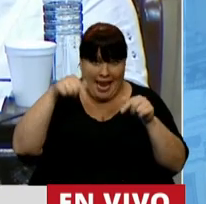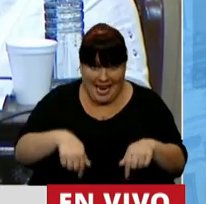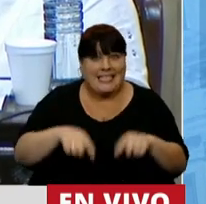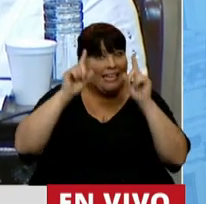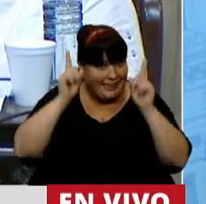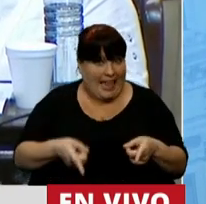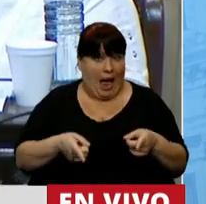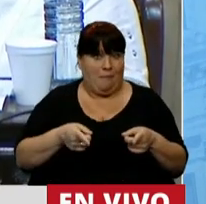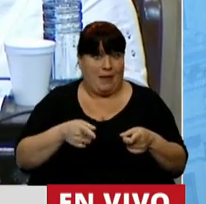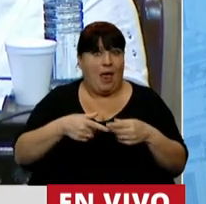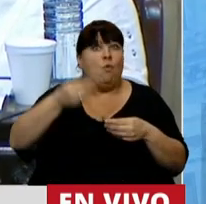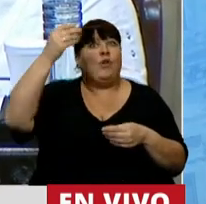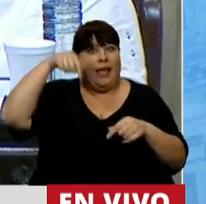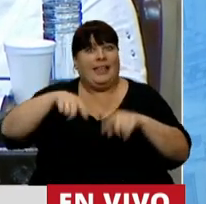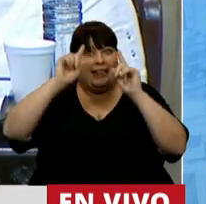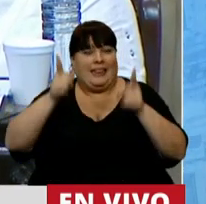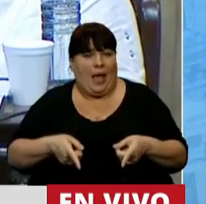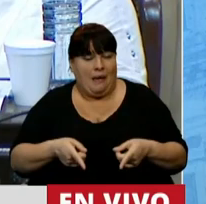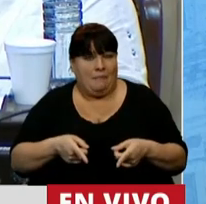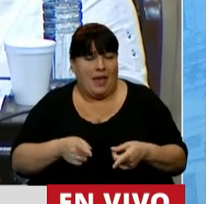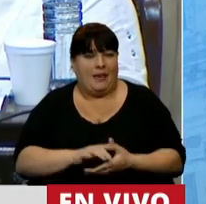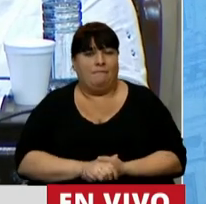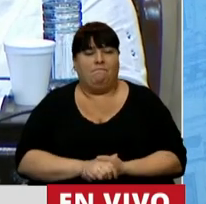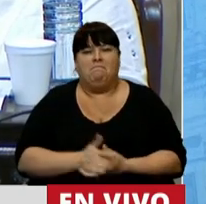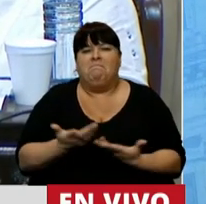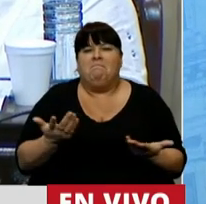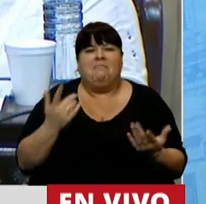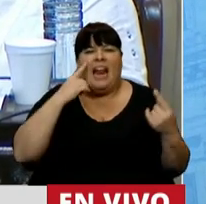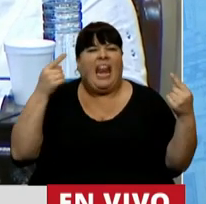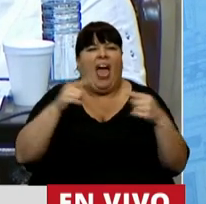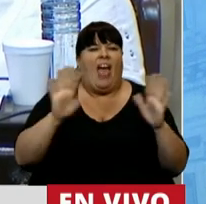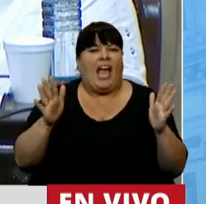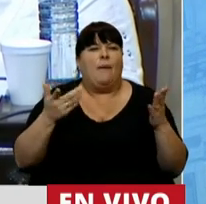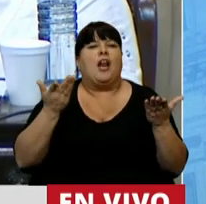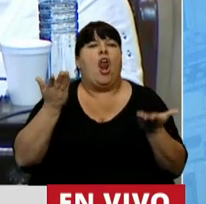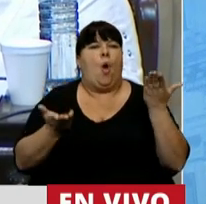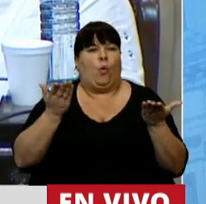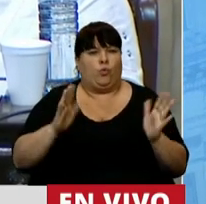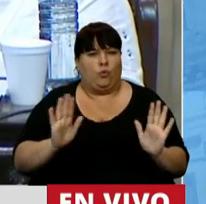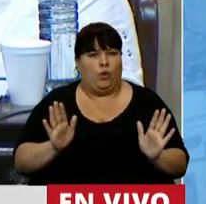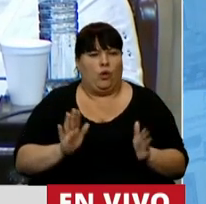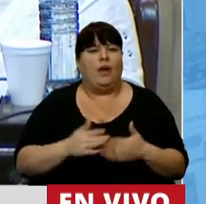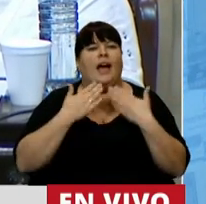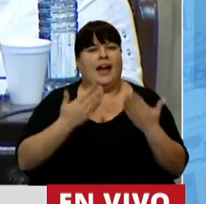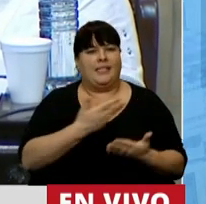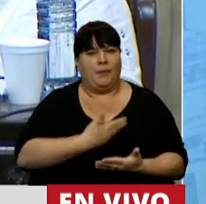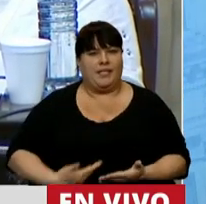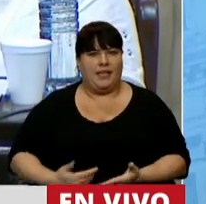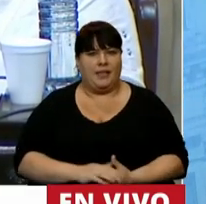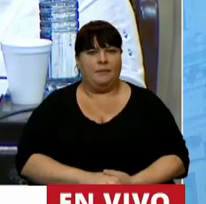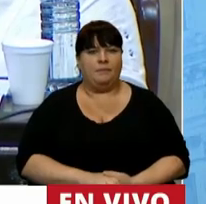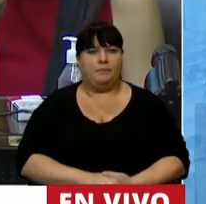es una de esas ocasiones, no tiene nada que ver con lo justo. Gracias, presidente.